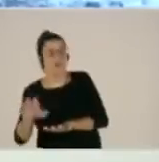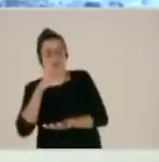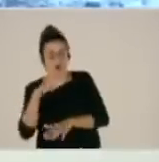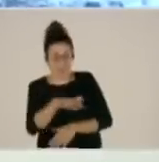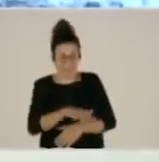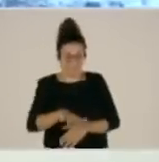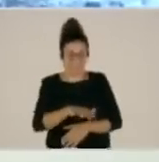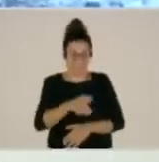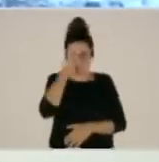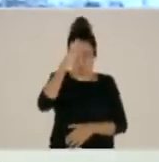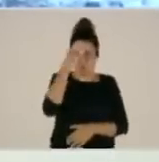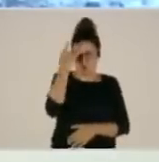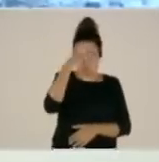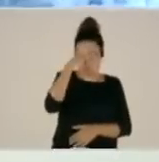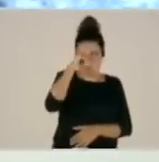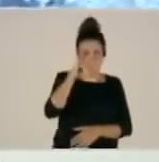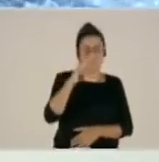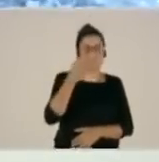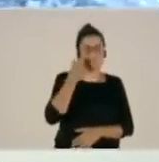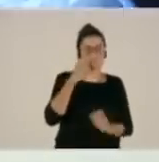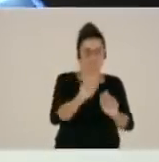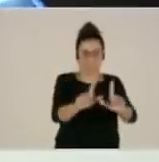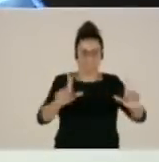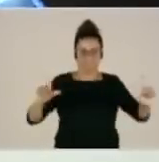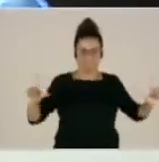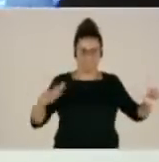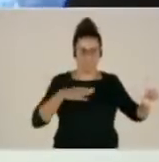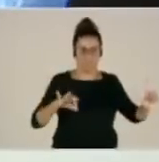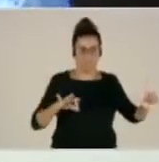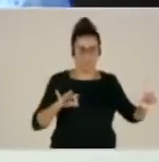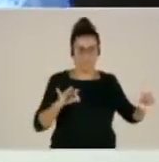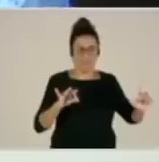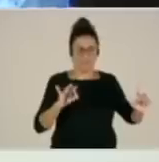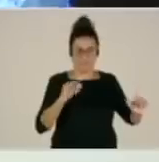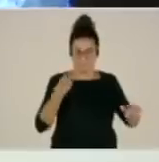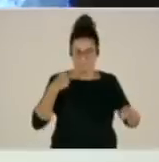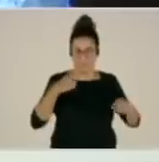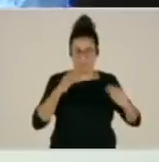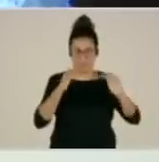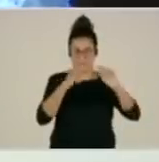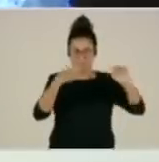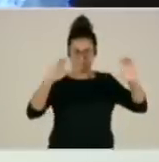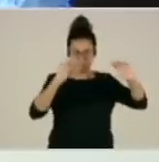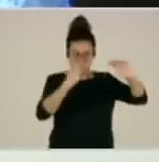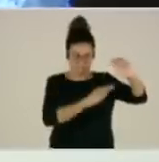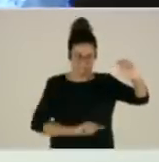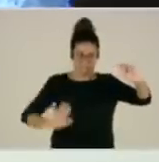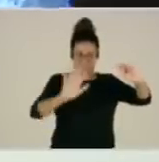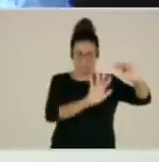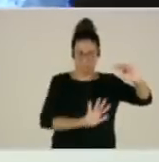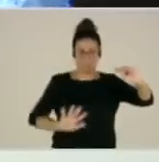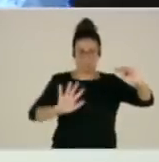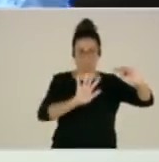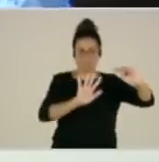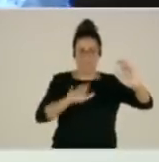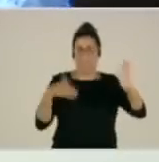Huimas y que finaliza, no si lo puedes abrir un poquito más, es toda esta franja que se abre y finaliza en